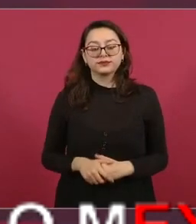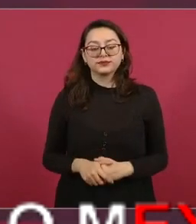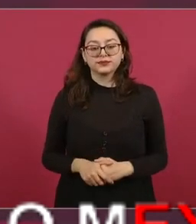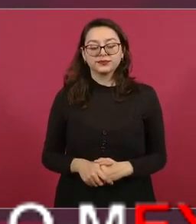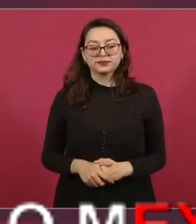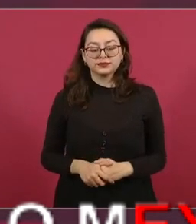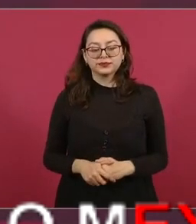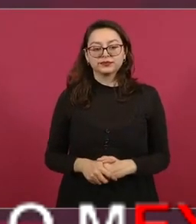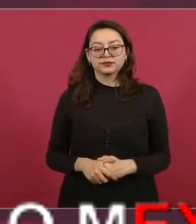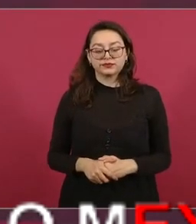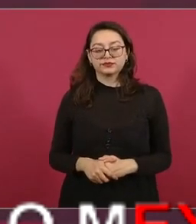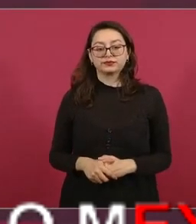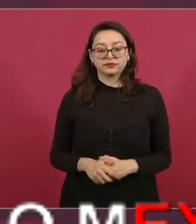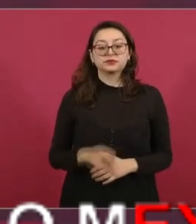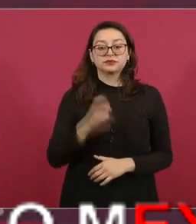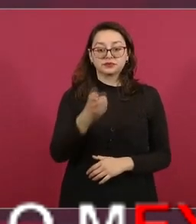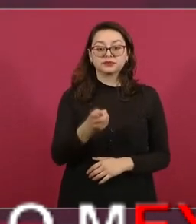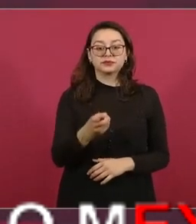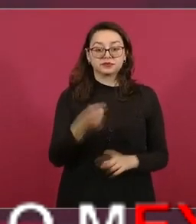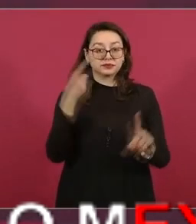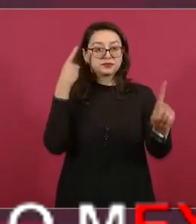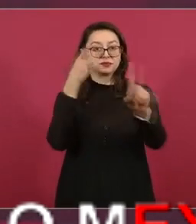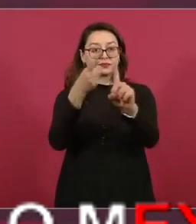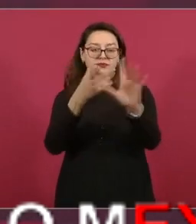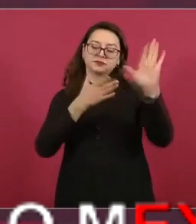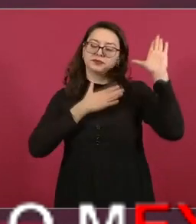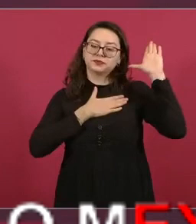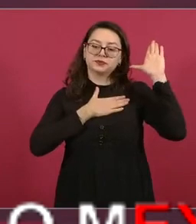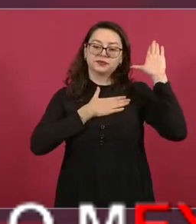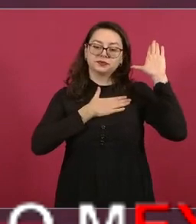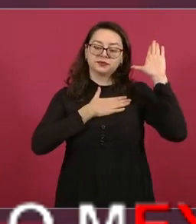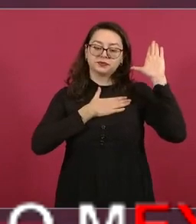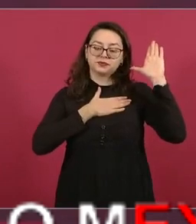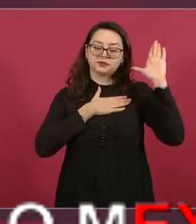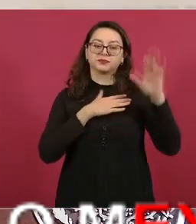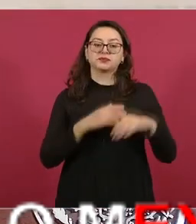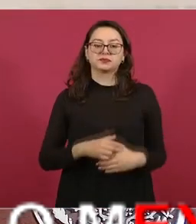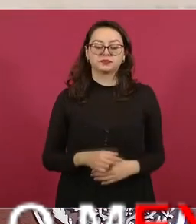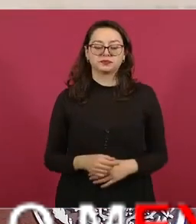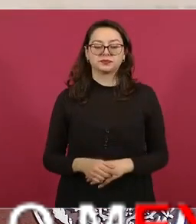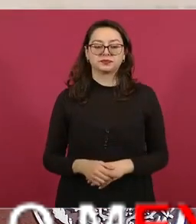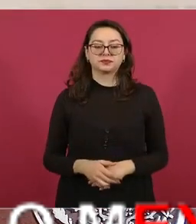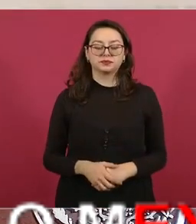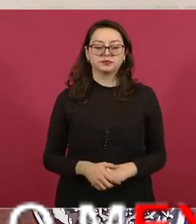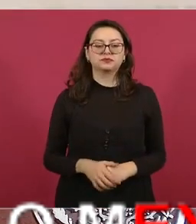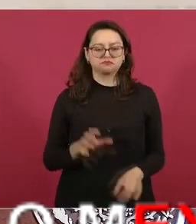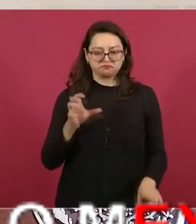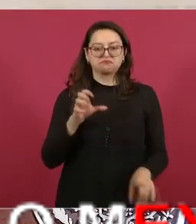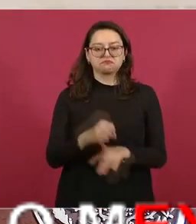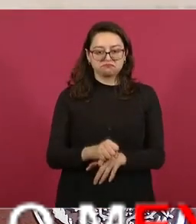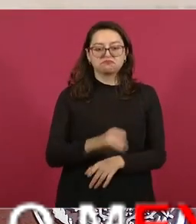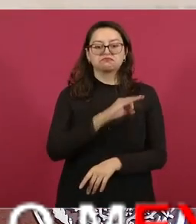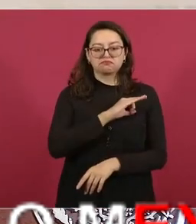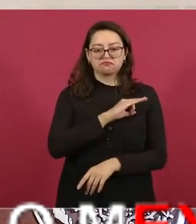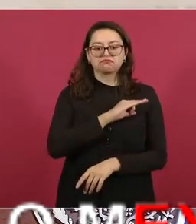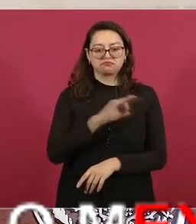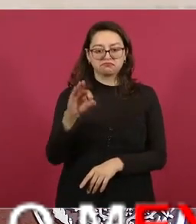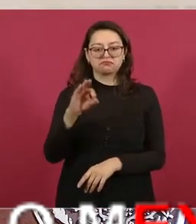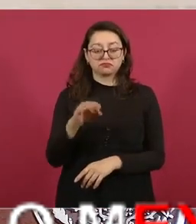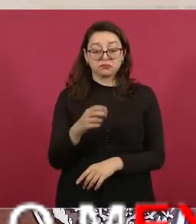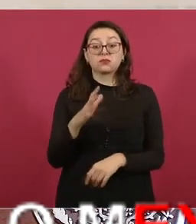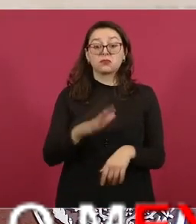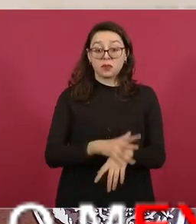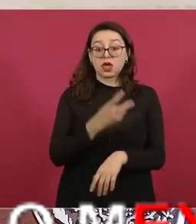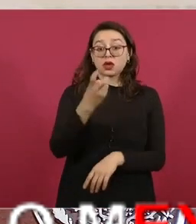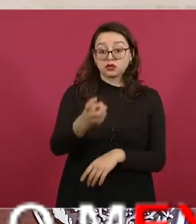ese es el ideal que vamos a convertir en realidad y por eso esta